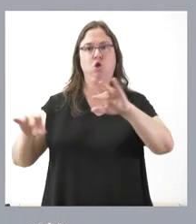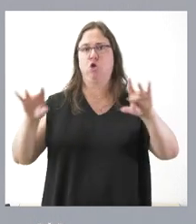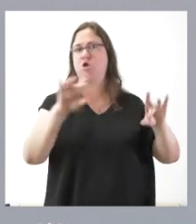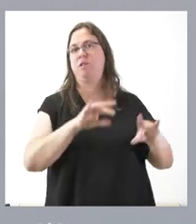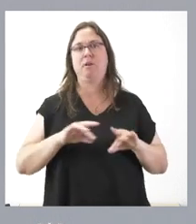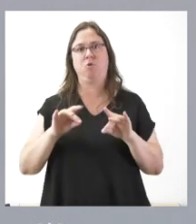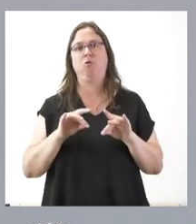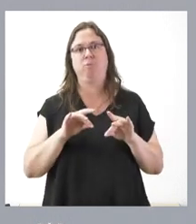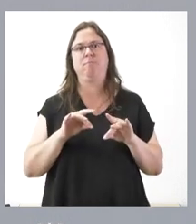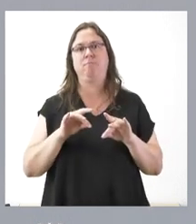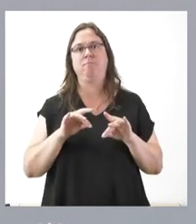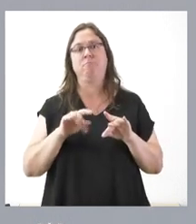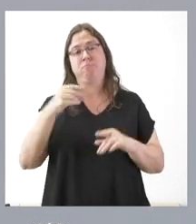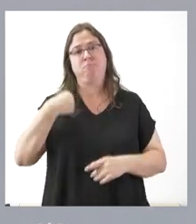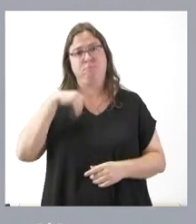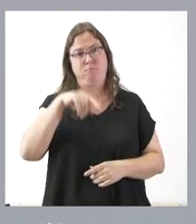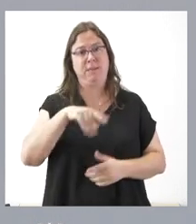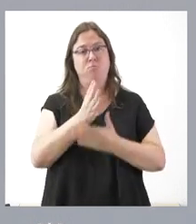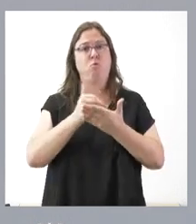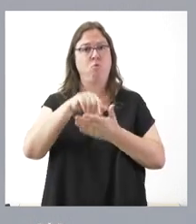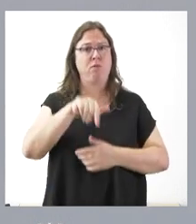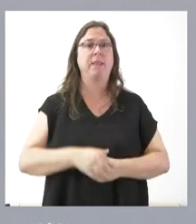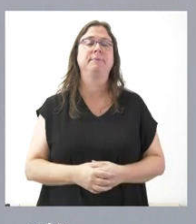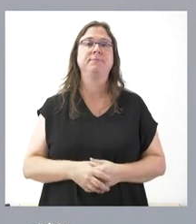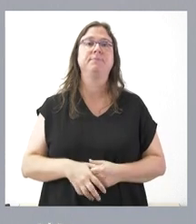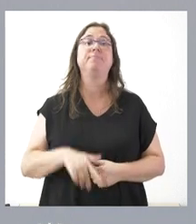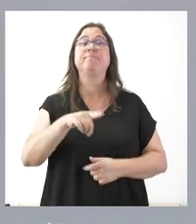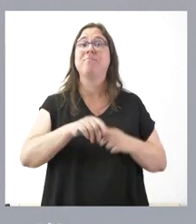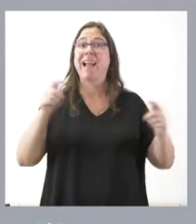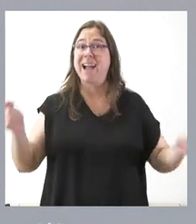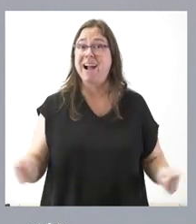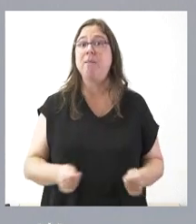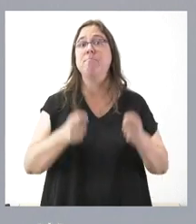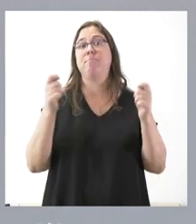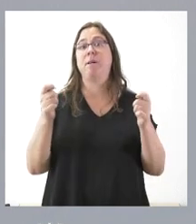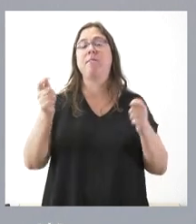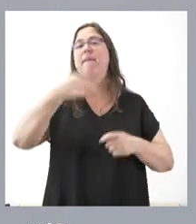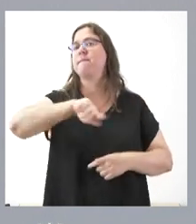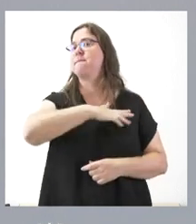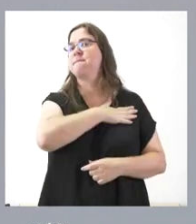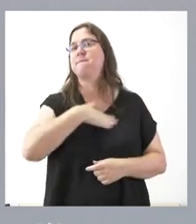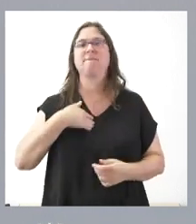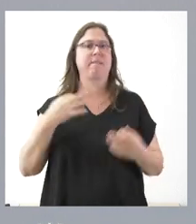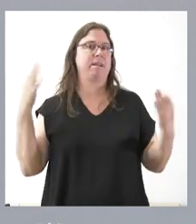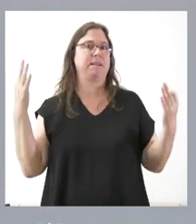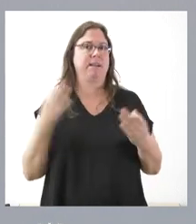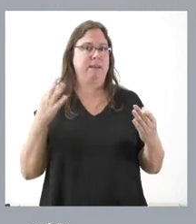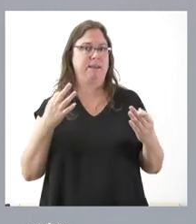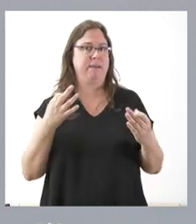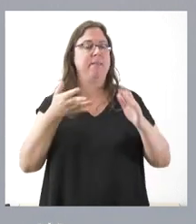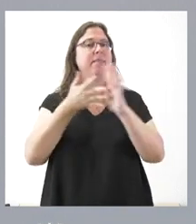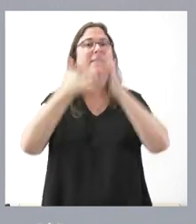de de esta comunidad. Con esta campaña queremos incidir en la